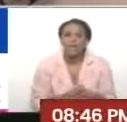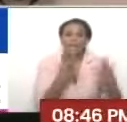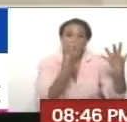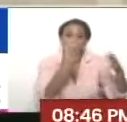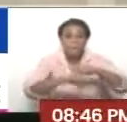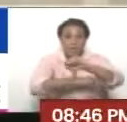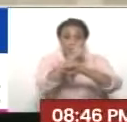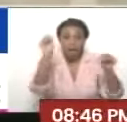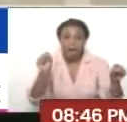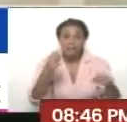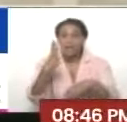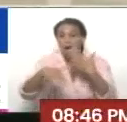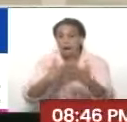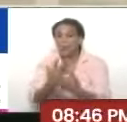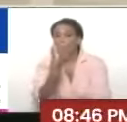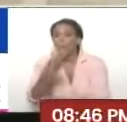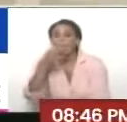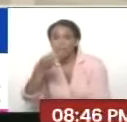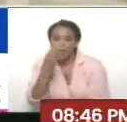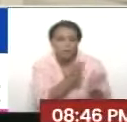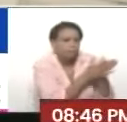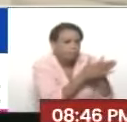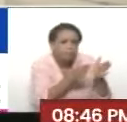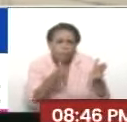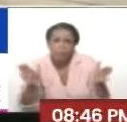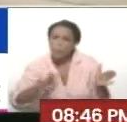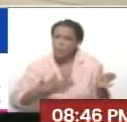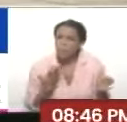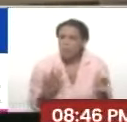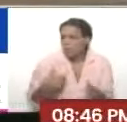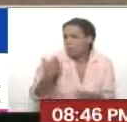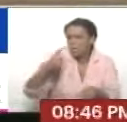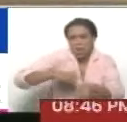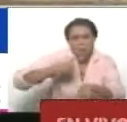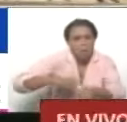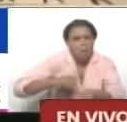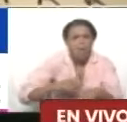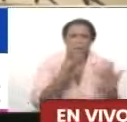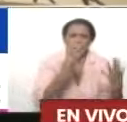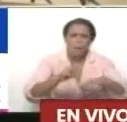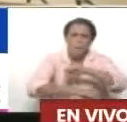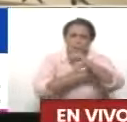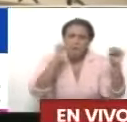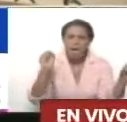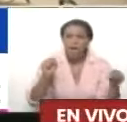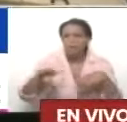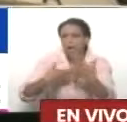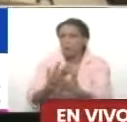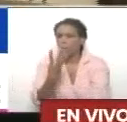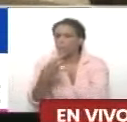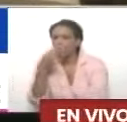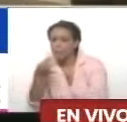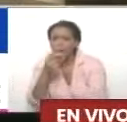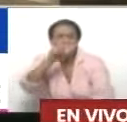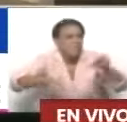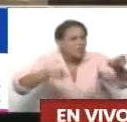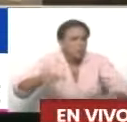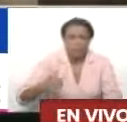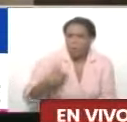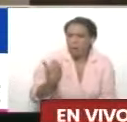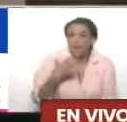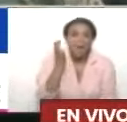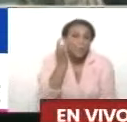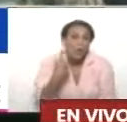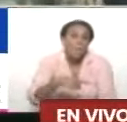las 9 de la mañana hasta las 4 de la tarde, en horario corrido. Pueden ir cualquier tipo de persona. Como le dije anteriormente, las